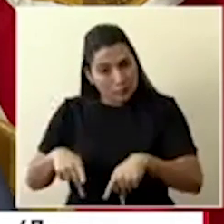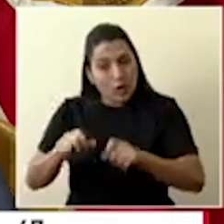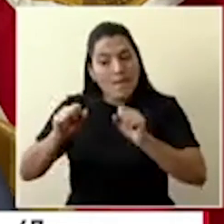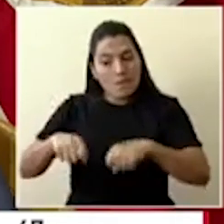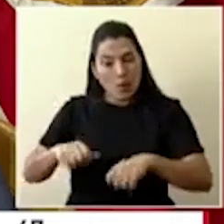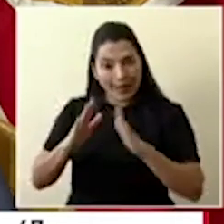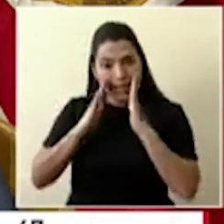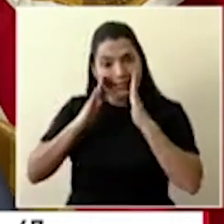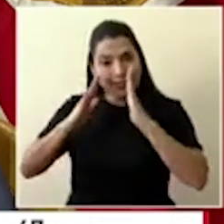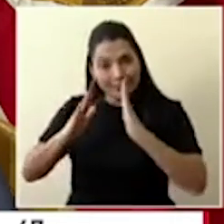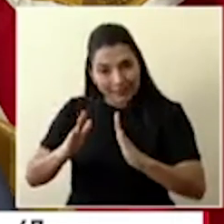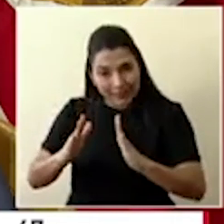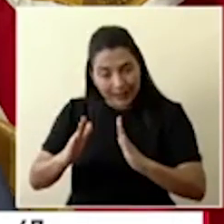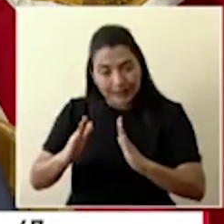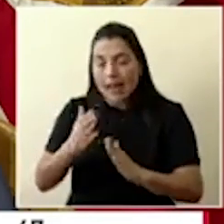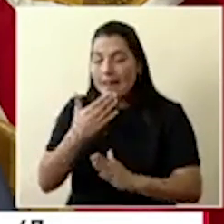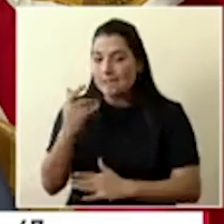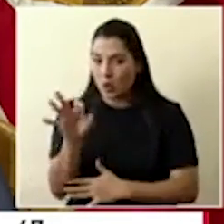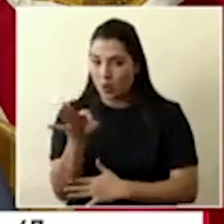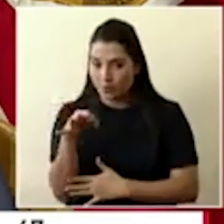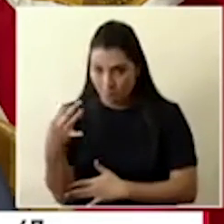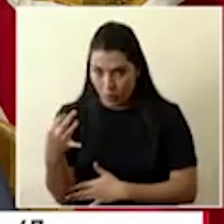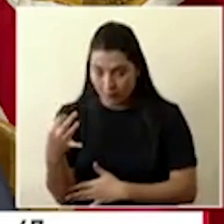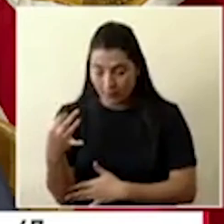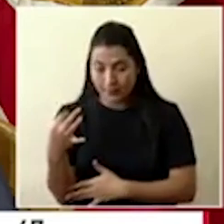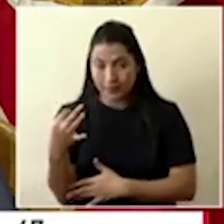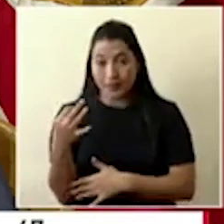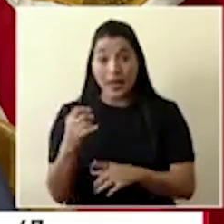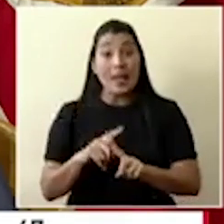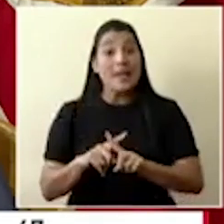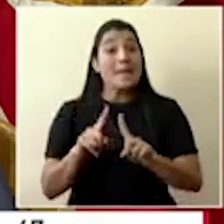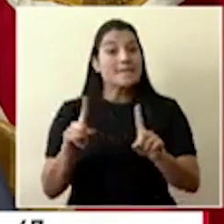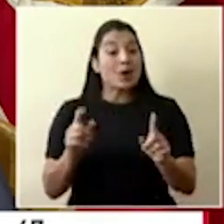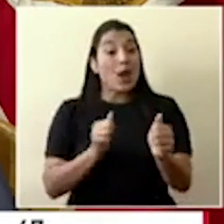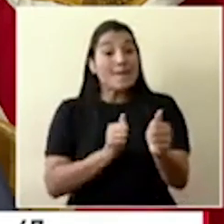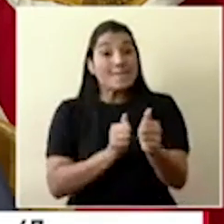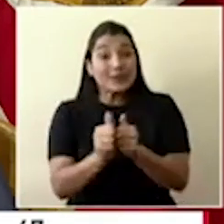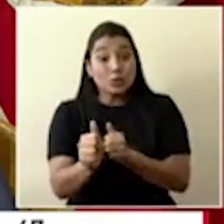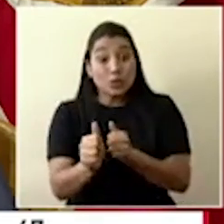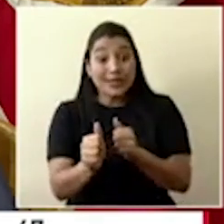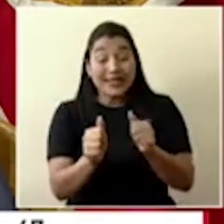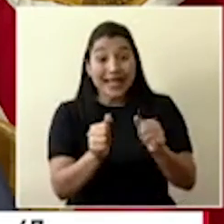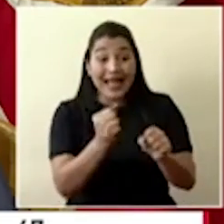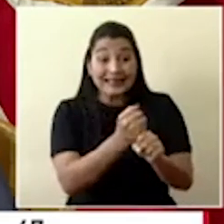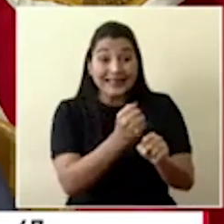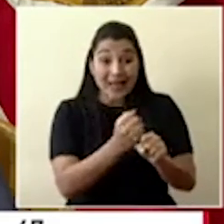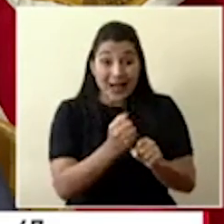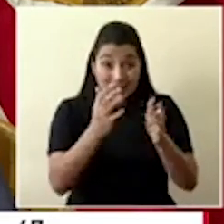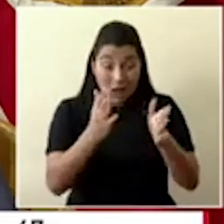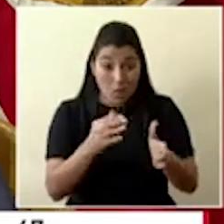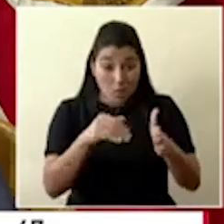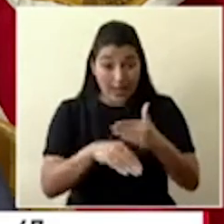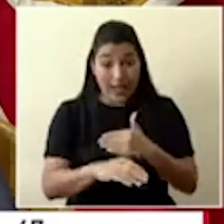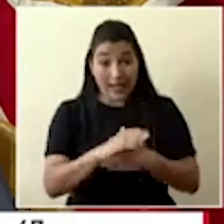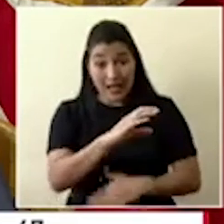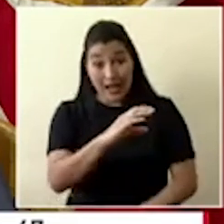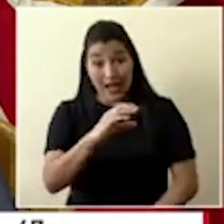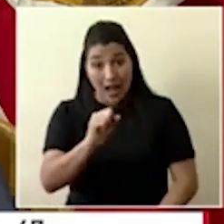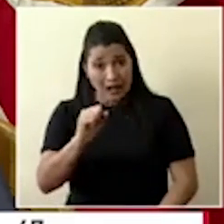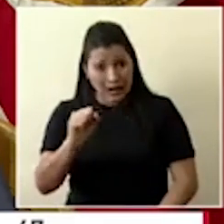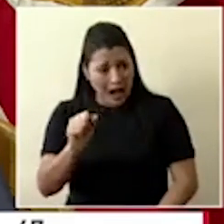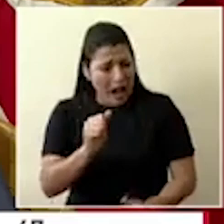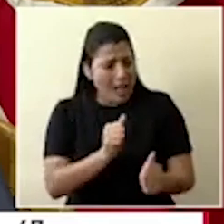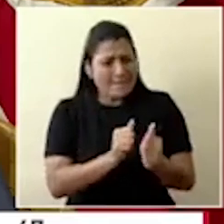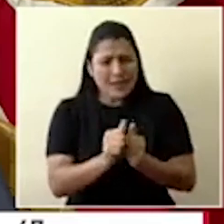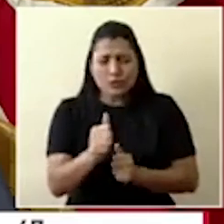oportuna, la inmensa mayoría de la población de la caja, de todos esos trabajadores, tienen una enorme